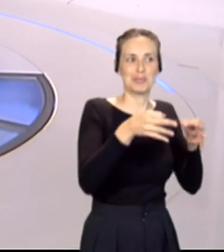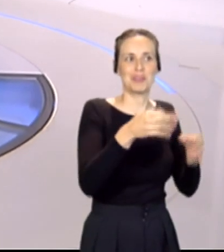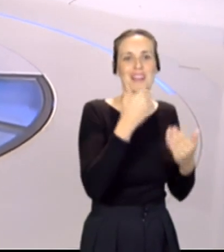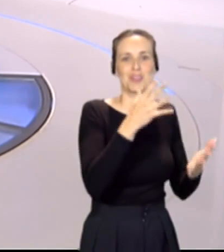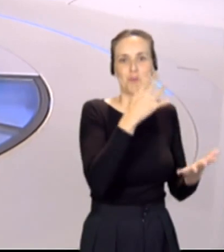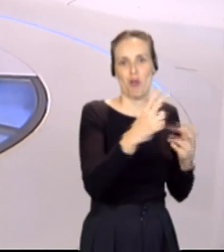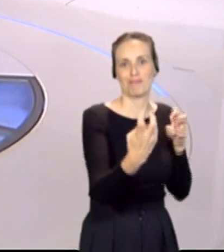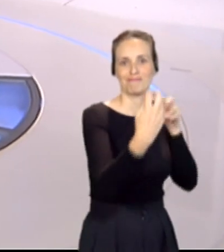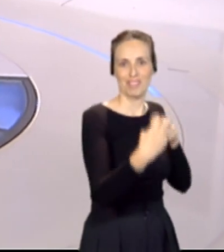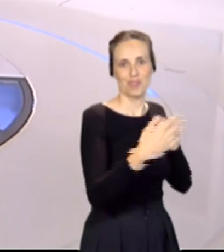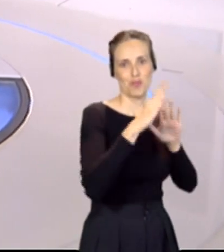días. Muy buenos días. buenos días.